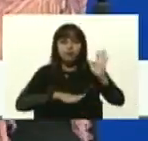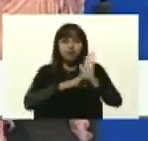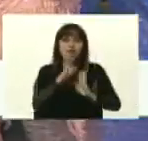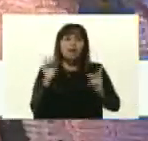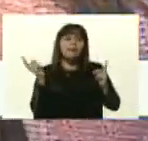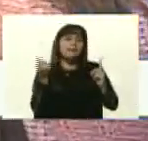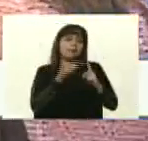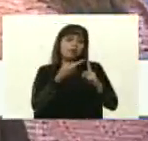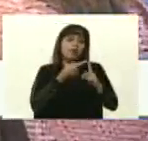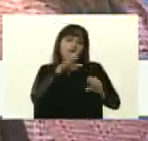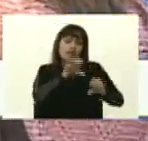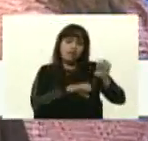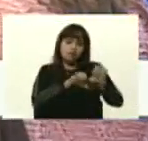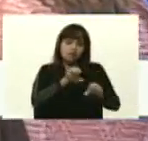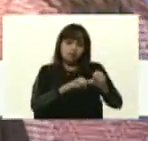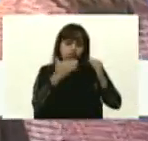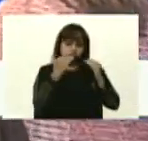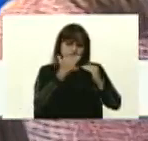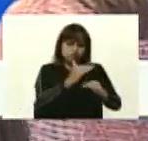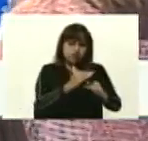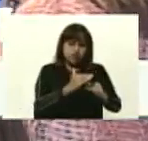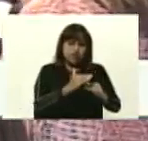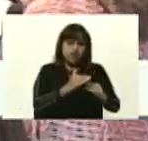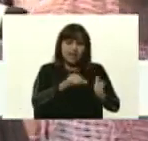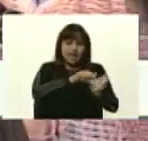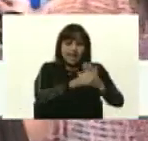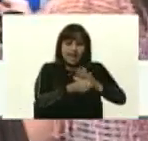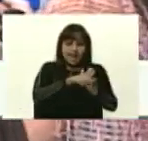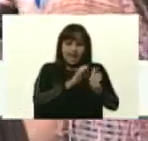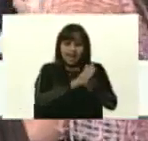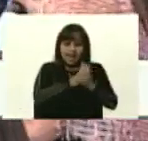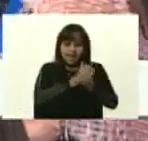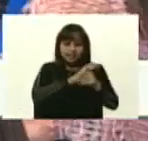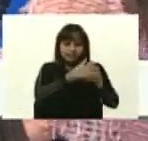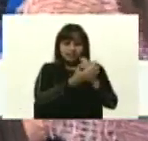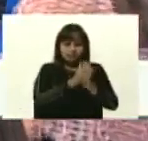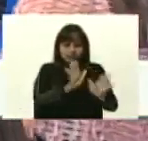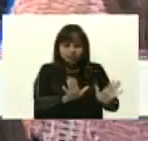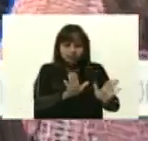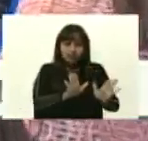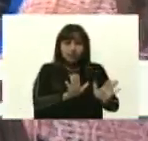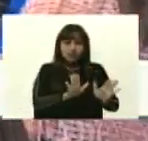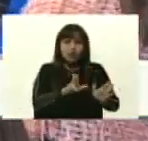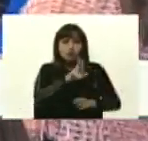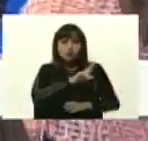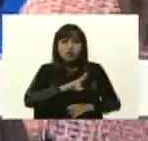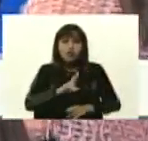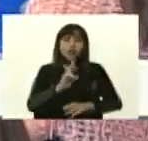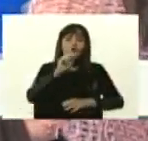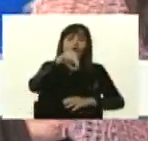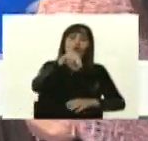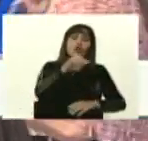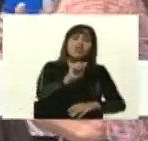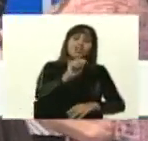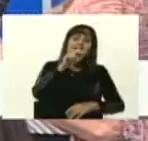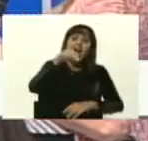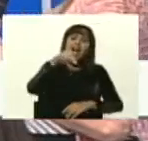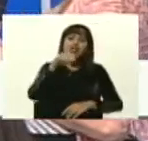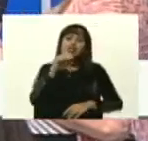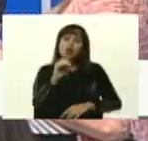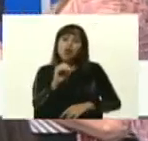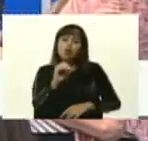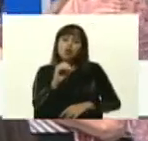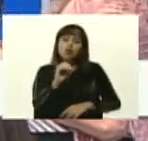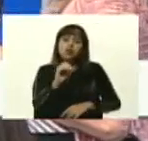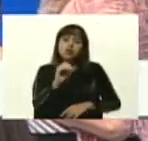primera etapa lo que son los geles antibacterial a base de nanopartículas de cobre o